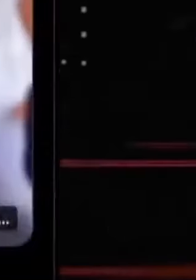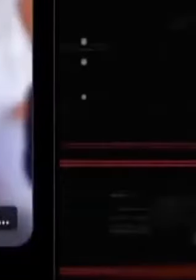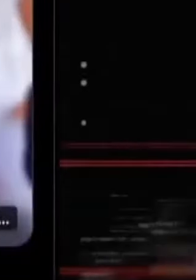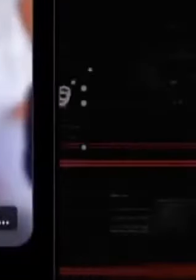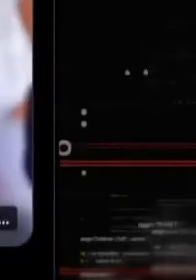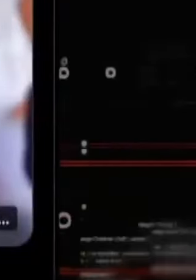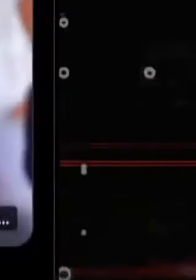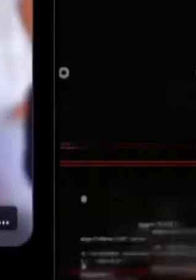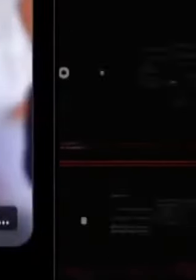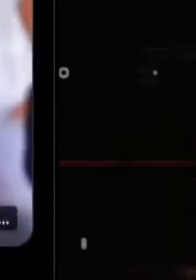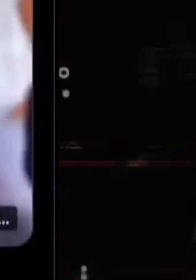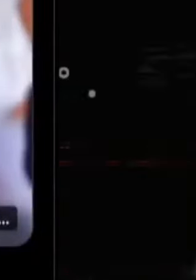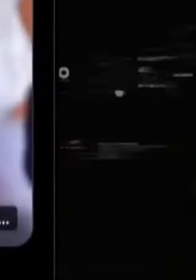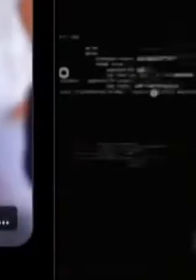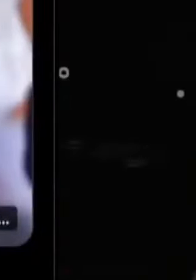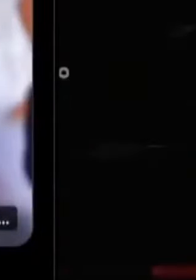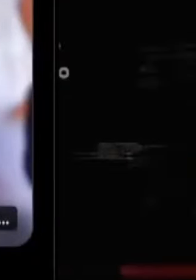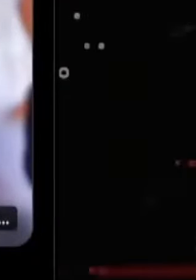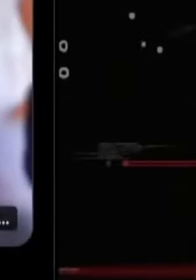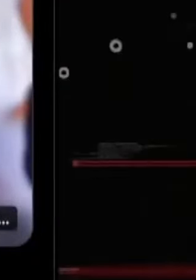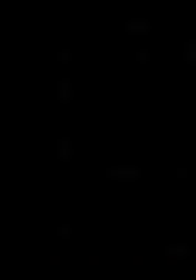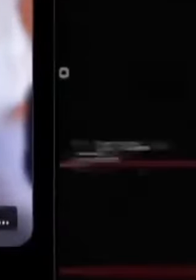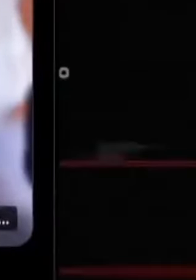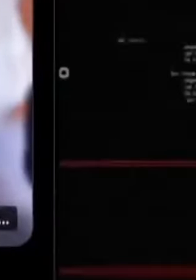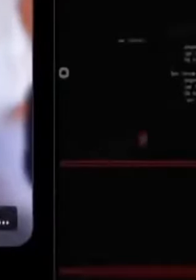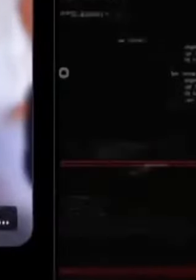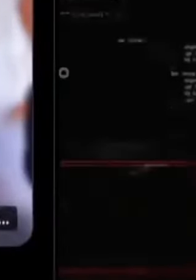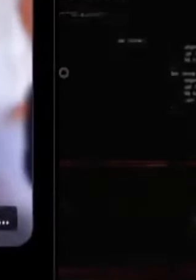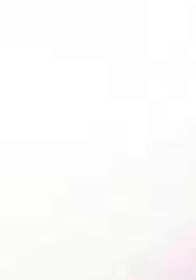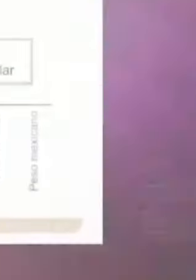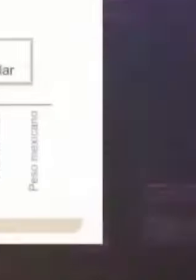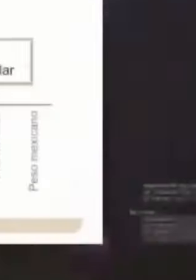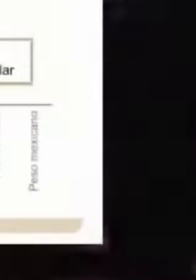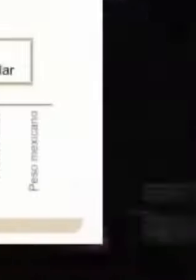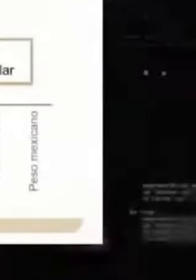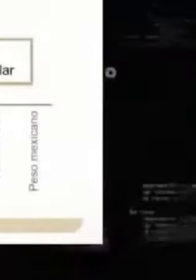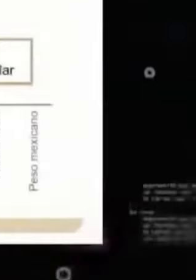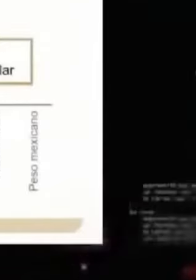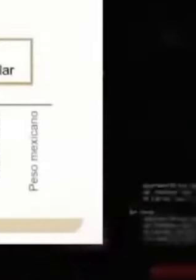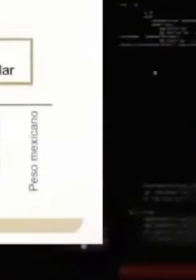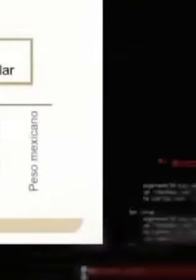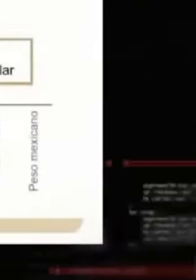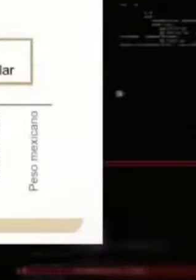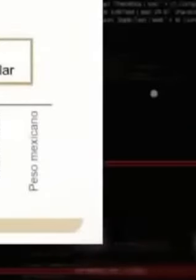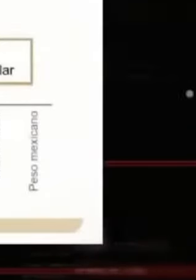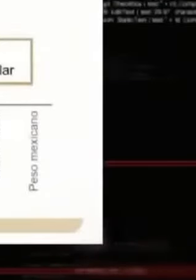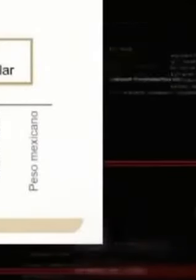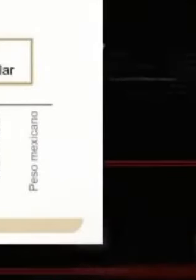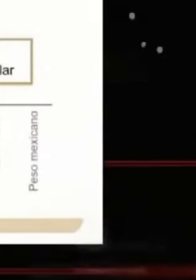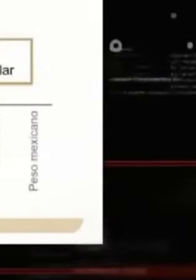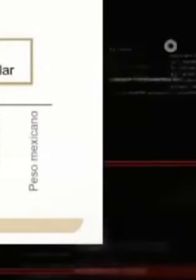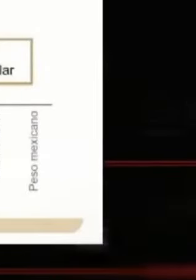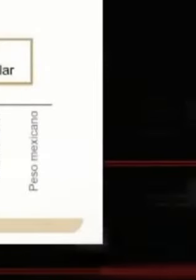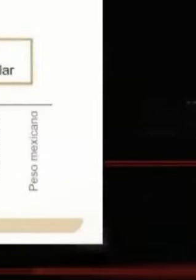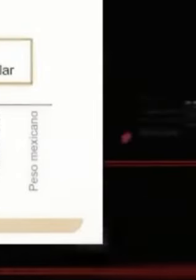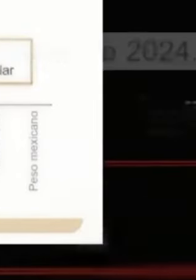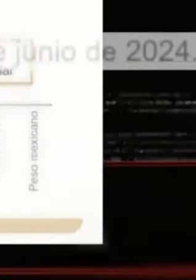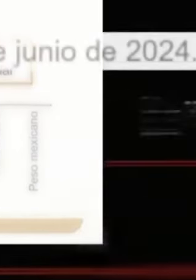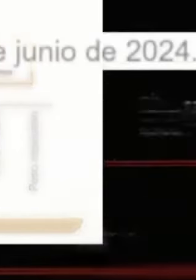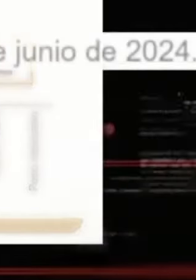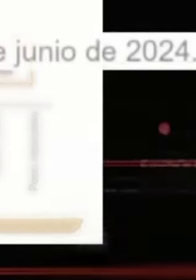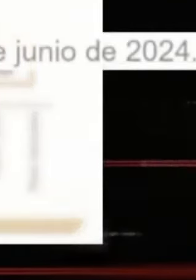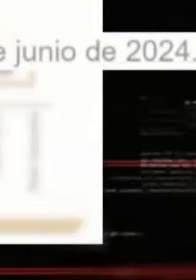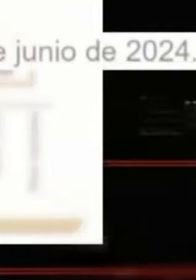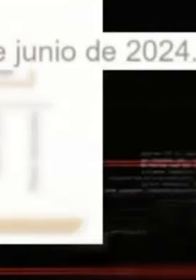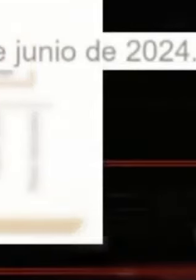de la especulación, el peso mexicano continúa siendo la moneda que más se ha fortalecido con relación al dólar en todo el mundo. Del